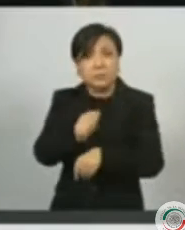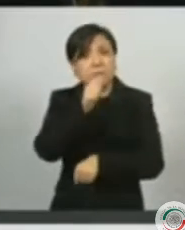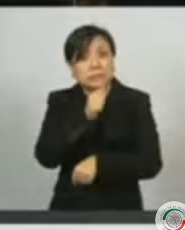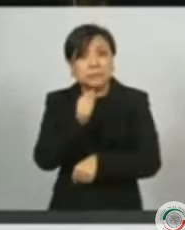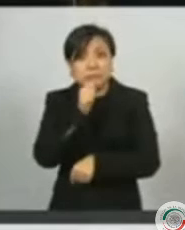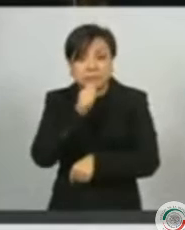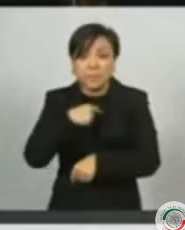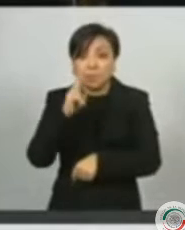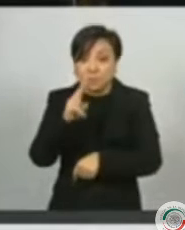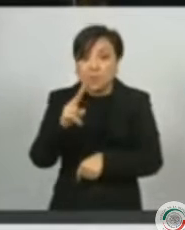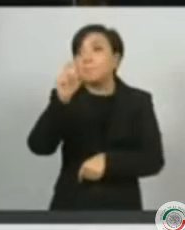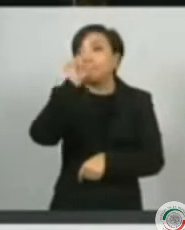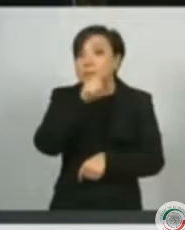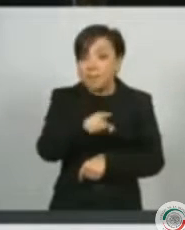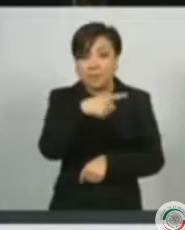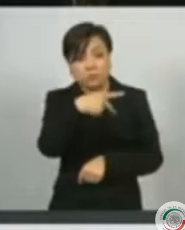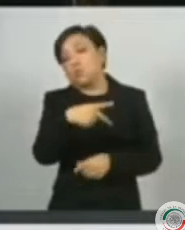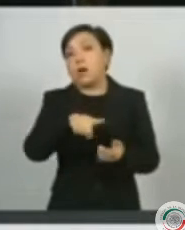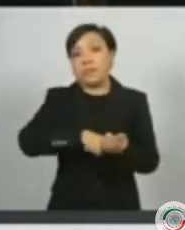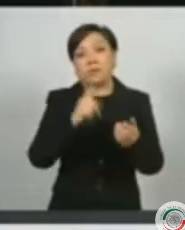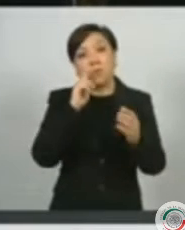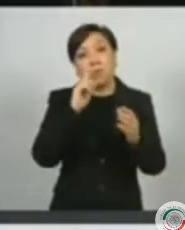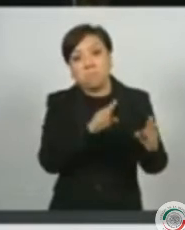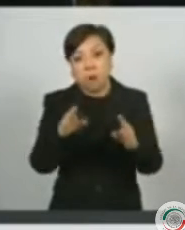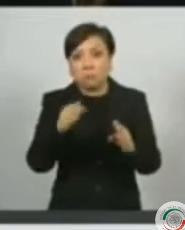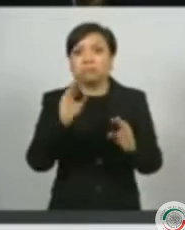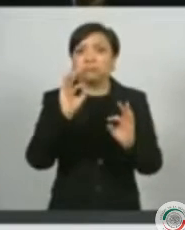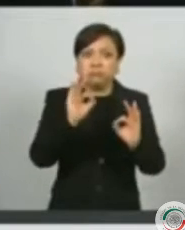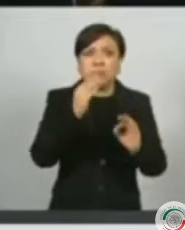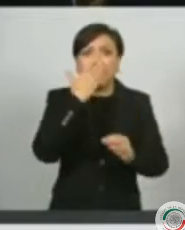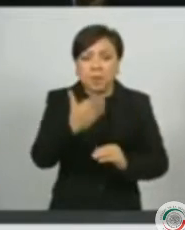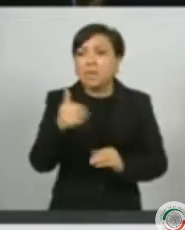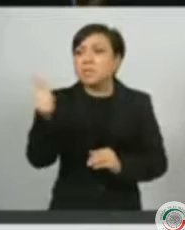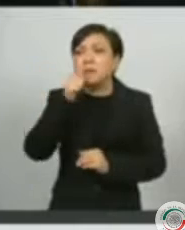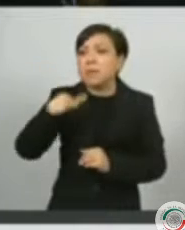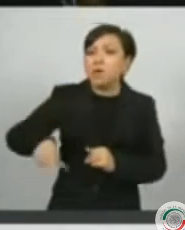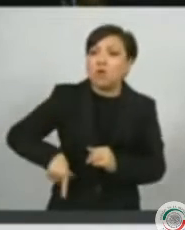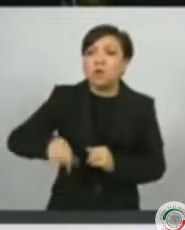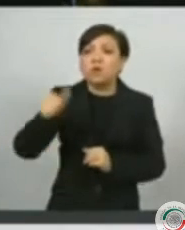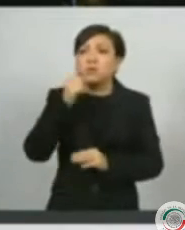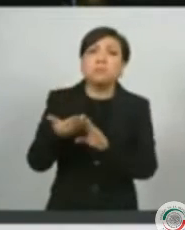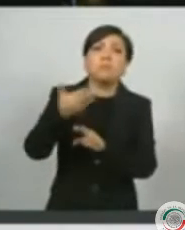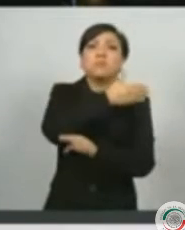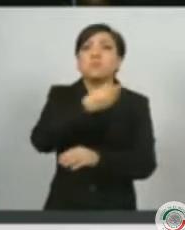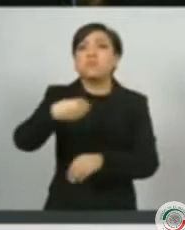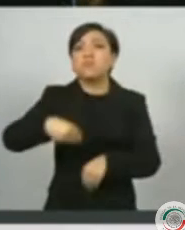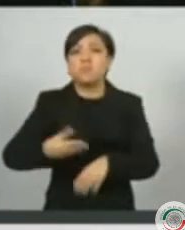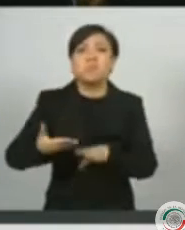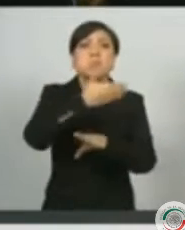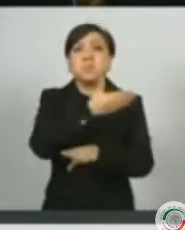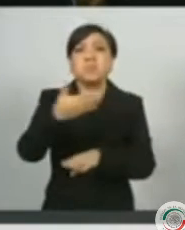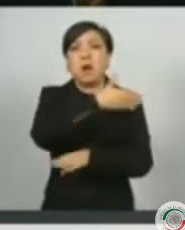Pasmado en un plan de ataque que no mejora sus resultados, el gobierno acusa al pasado y culpa al legado de un pobre sector salud